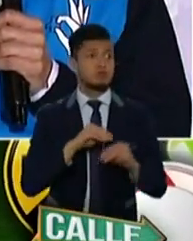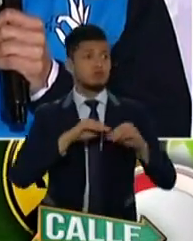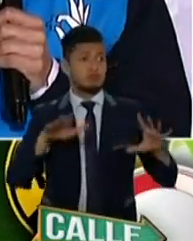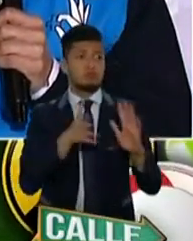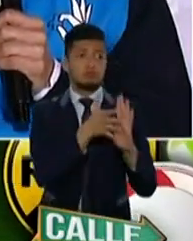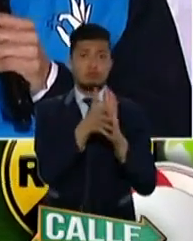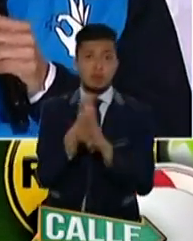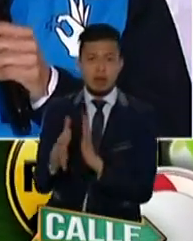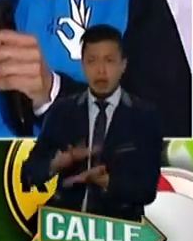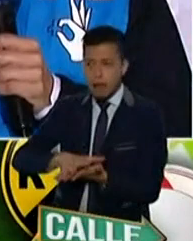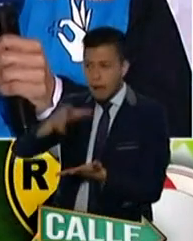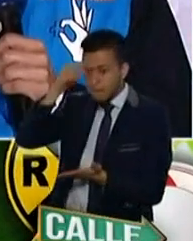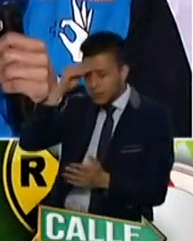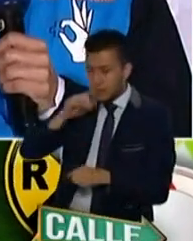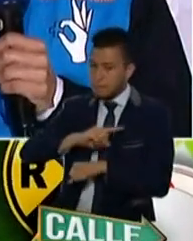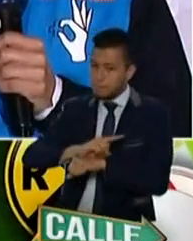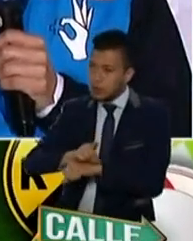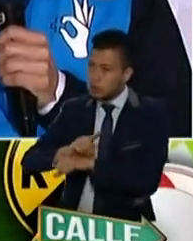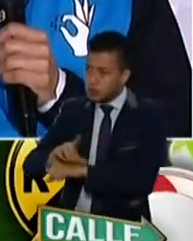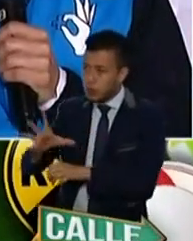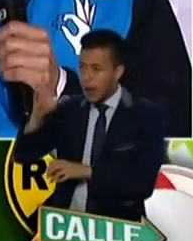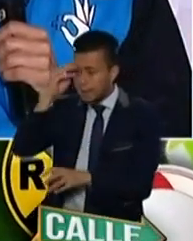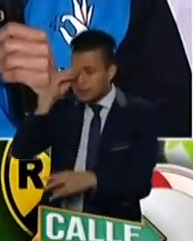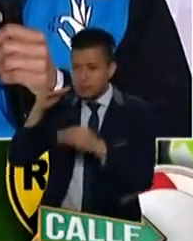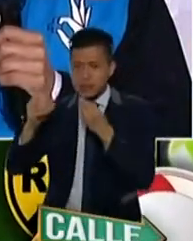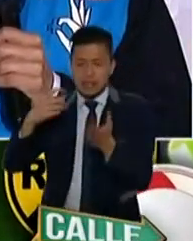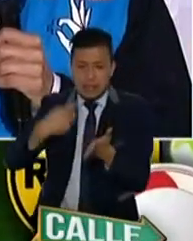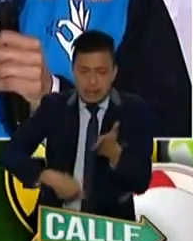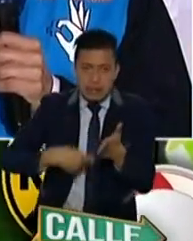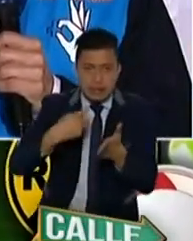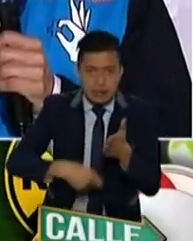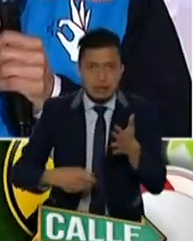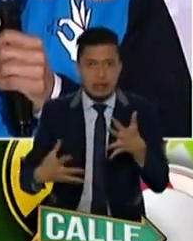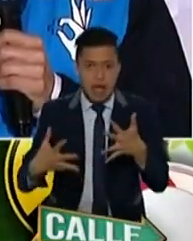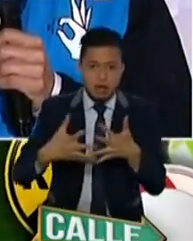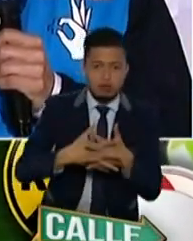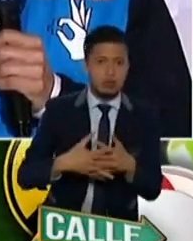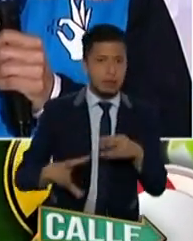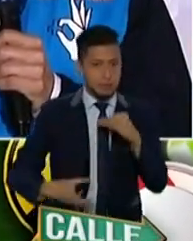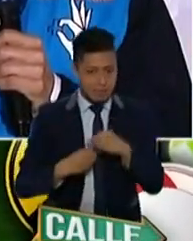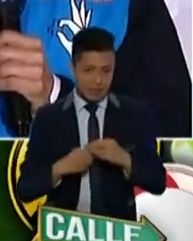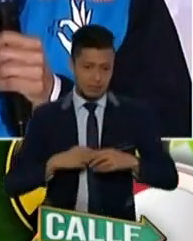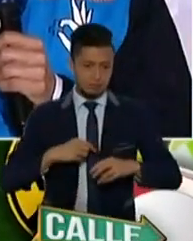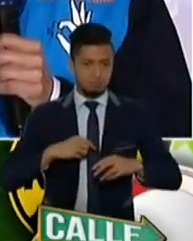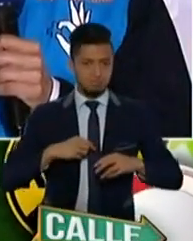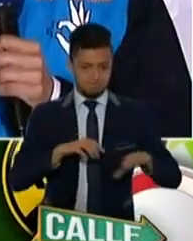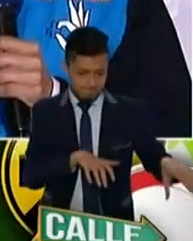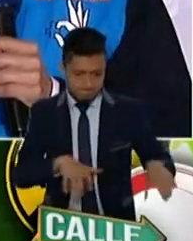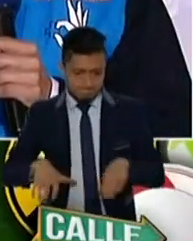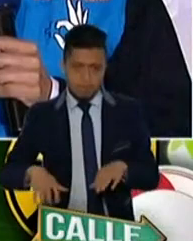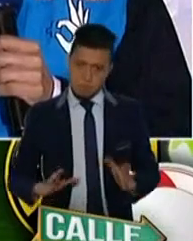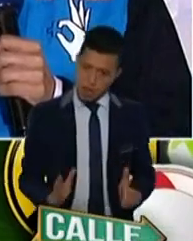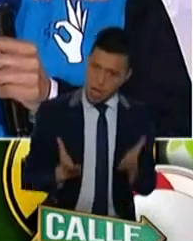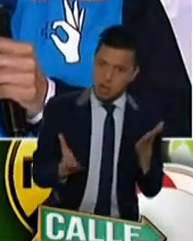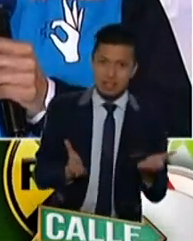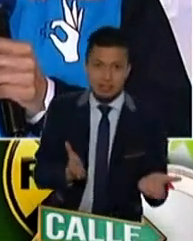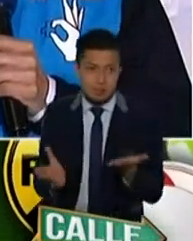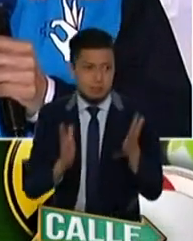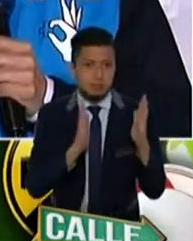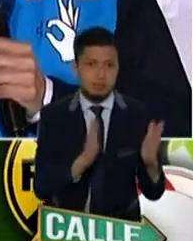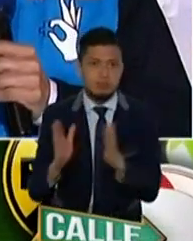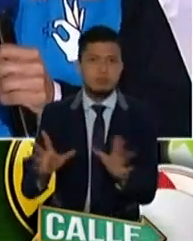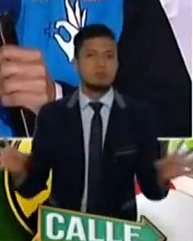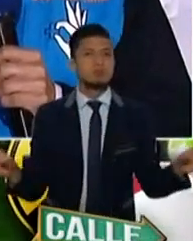aprendiendo minuto a minuto, ajustando y siempre con una actitud de mejoramiento y de servicio. Logramos